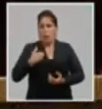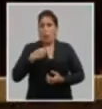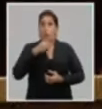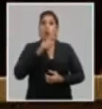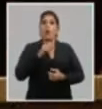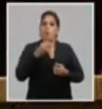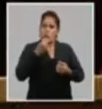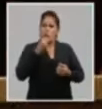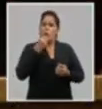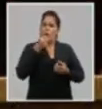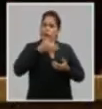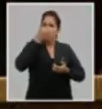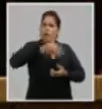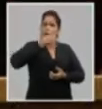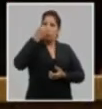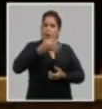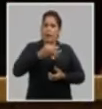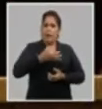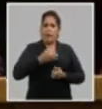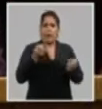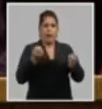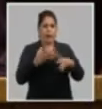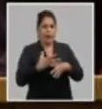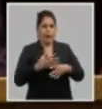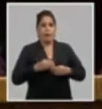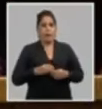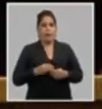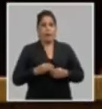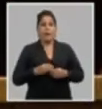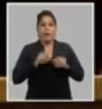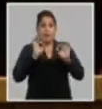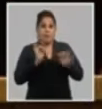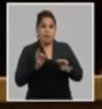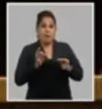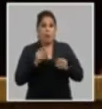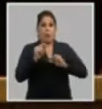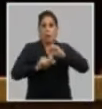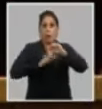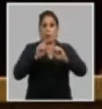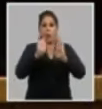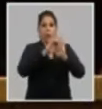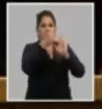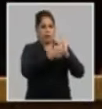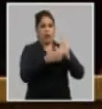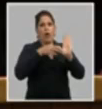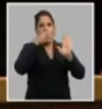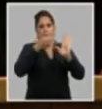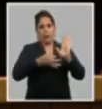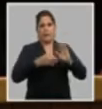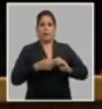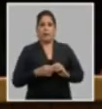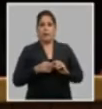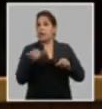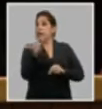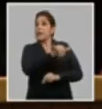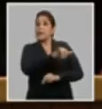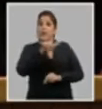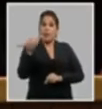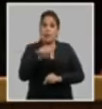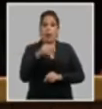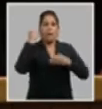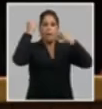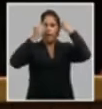coherente con los fundamentos y términos incluidos en la nueva constitución de la república a la vez que